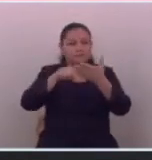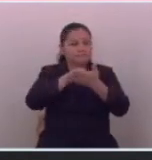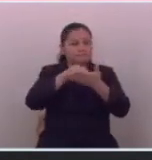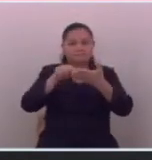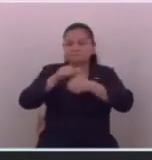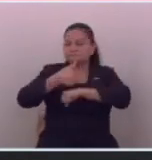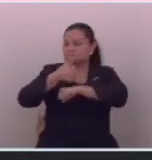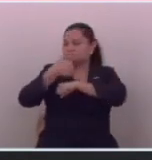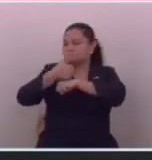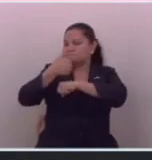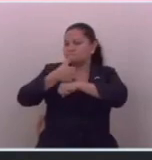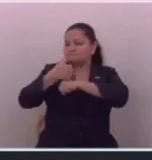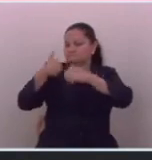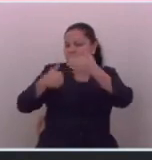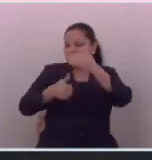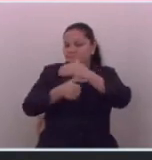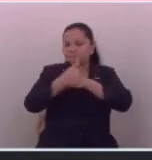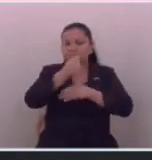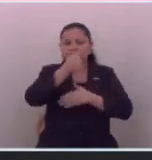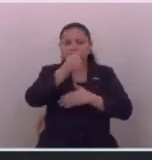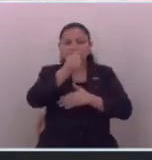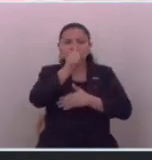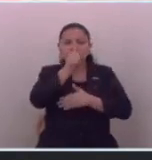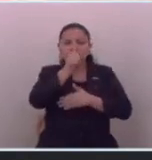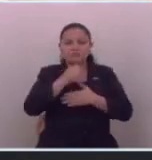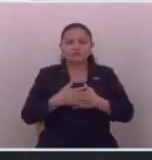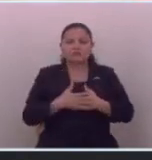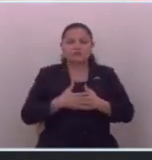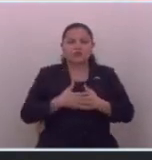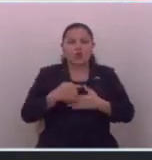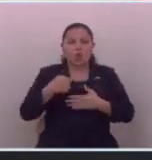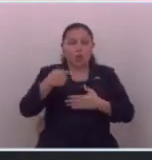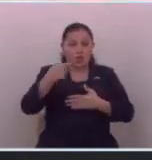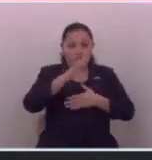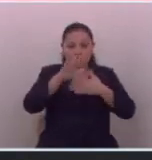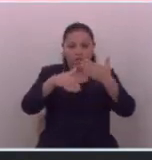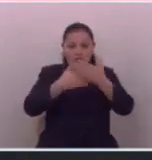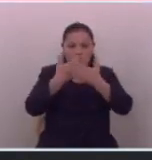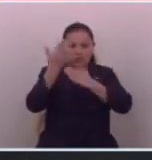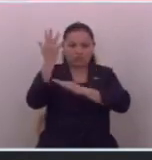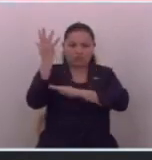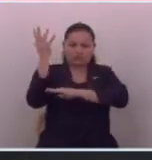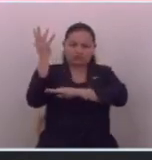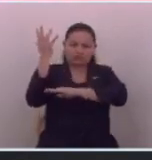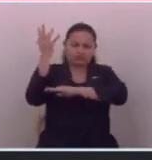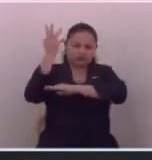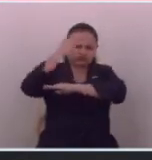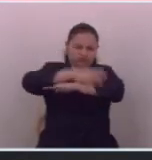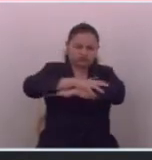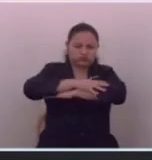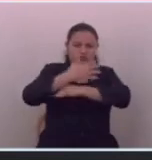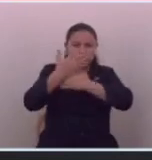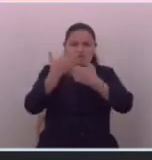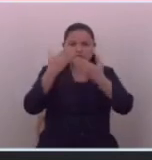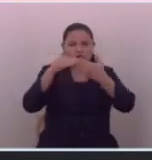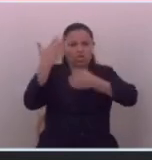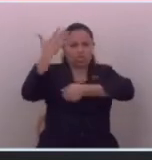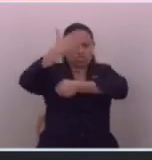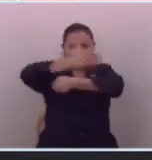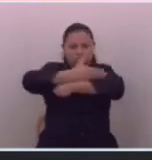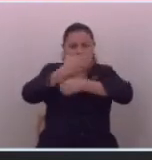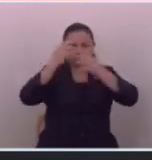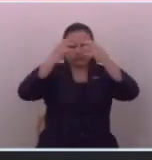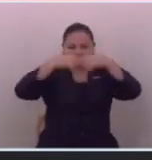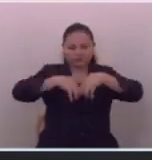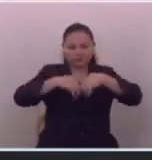declarada bajo reserva cuando todos esos muros caigan cuando ustedes los creadores de contenido